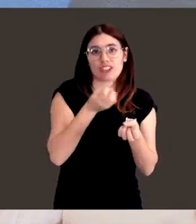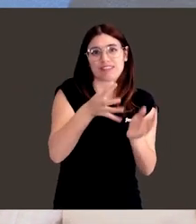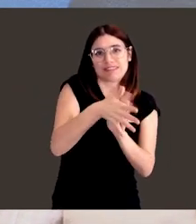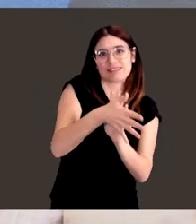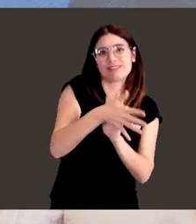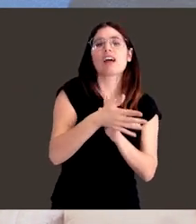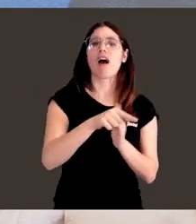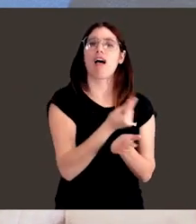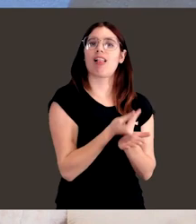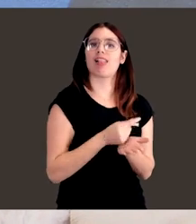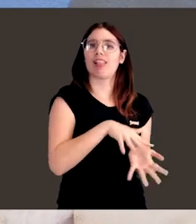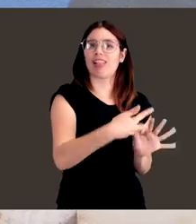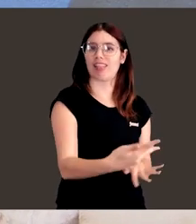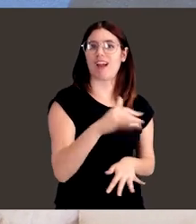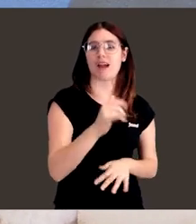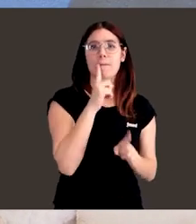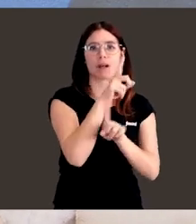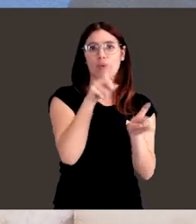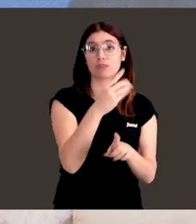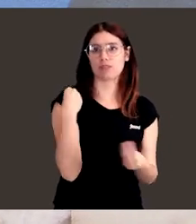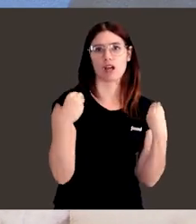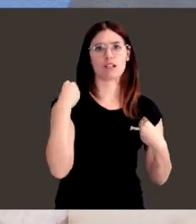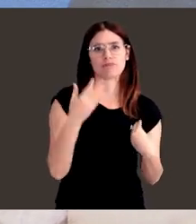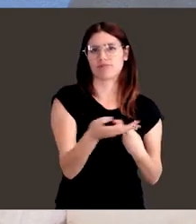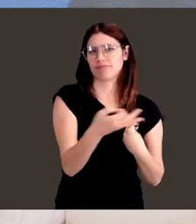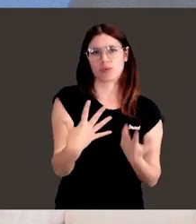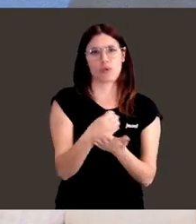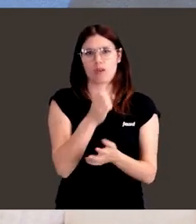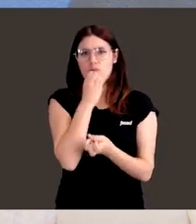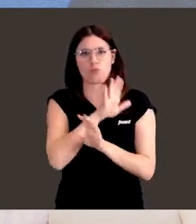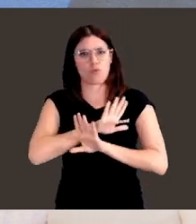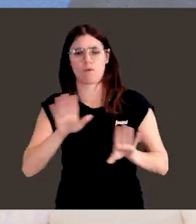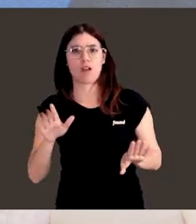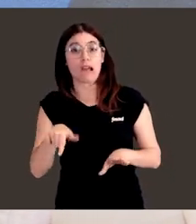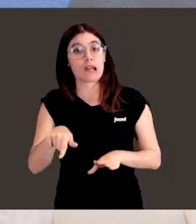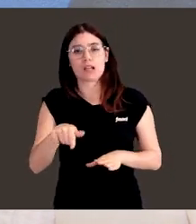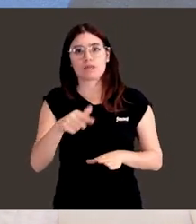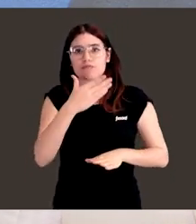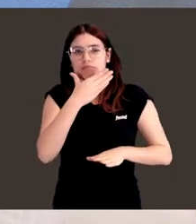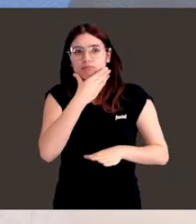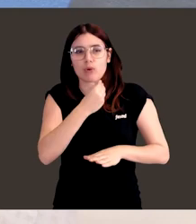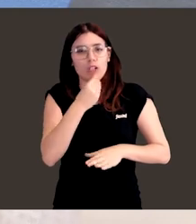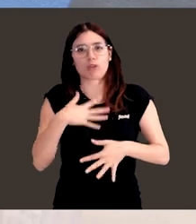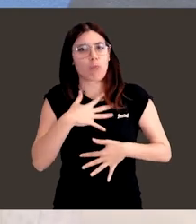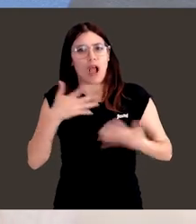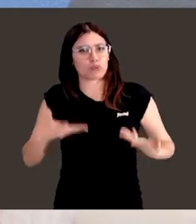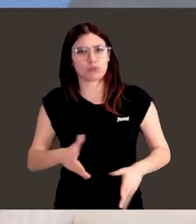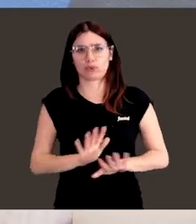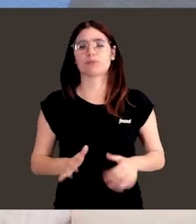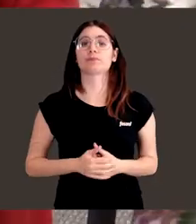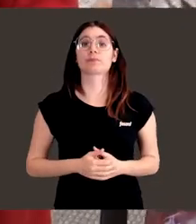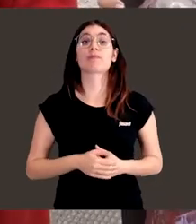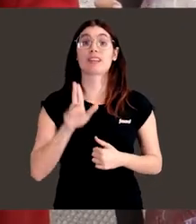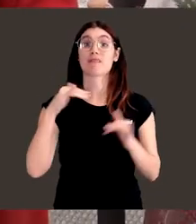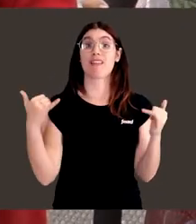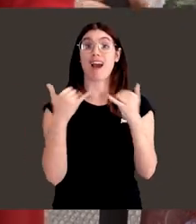profesores de contarles, de decirles. Las preguntas han sido muy atinadas todas. Ha sido verdaderamente muy agradable.